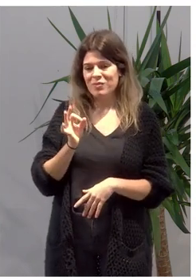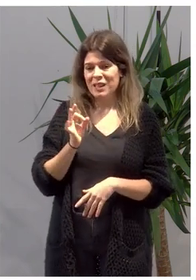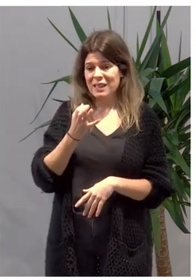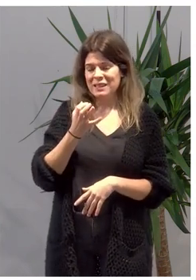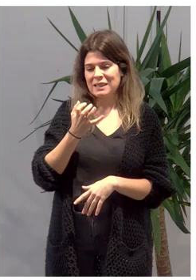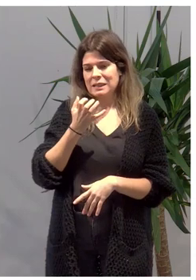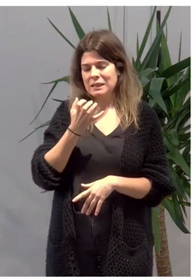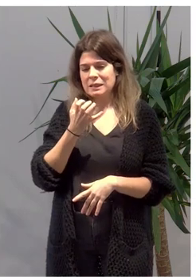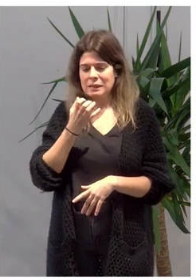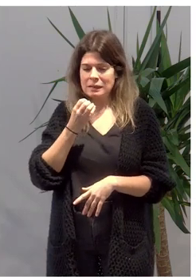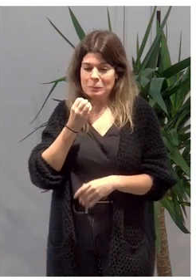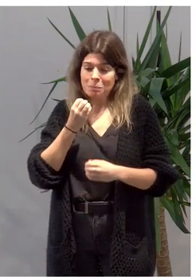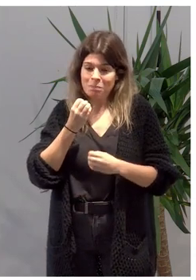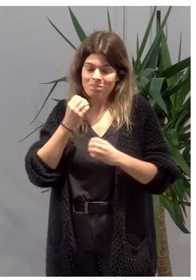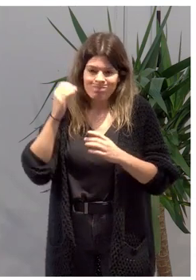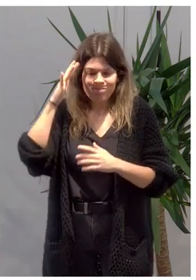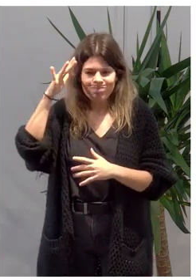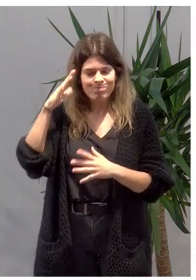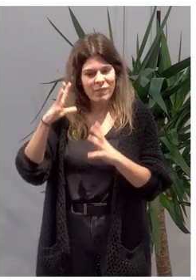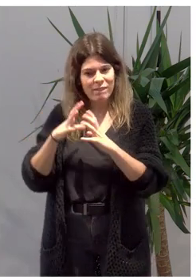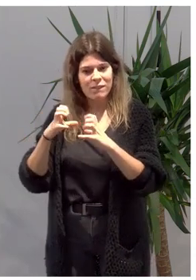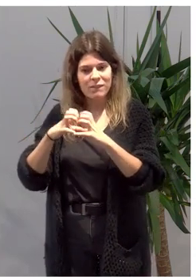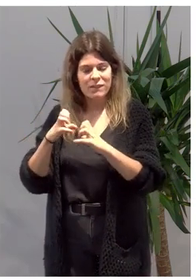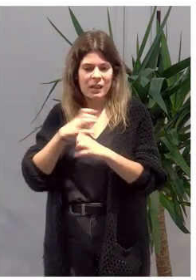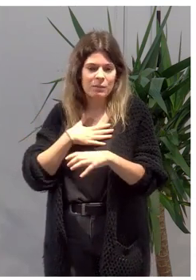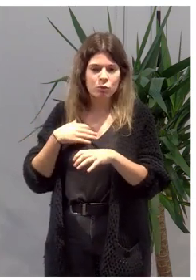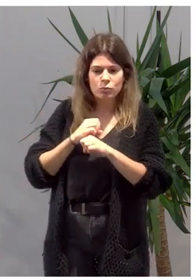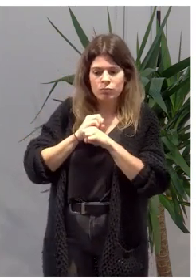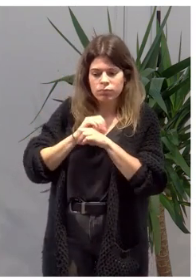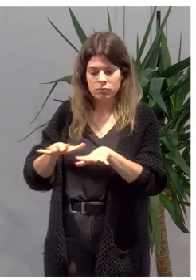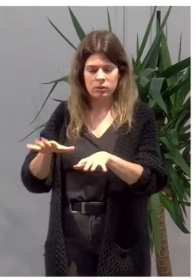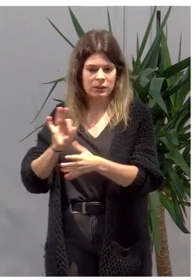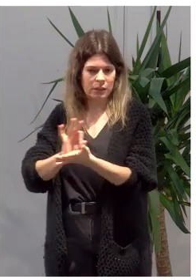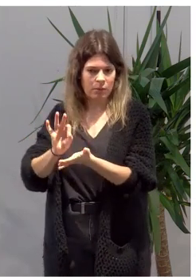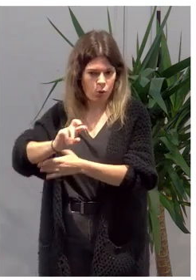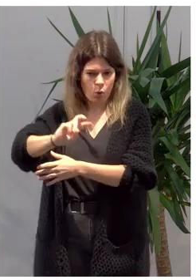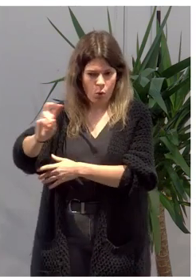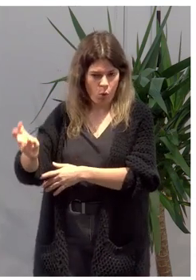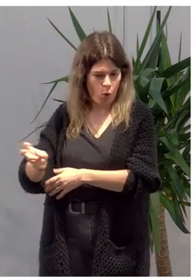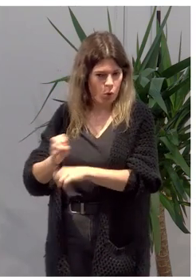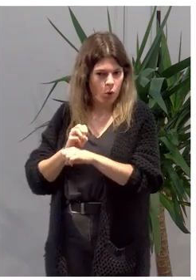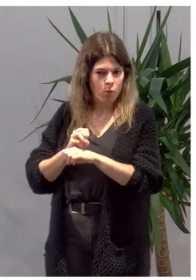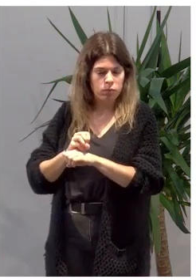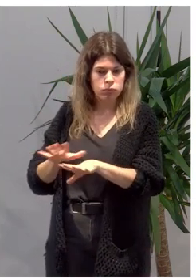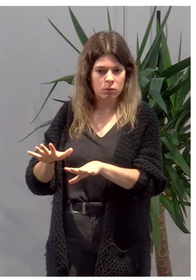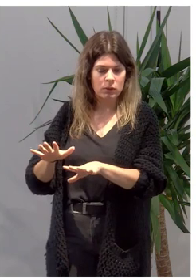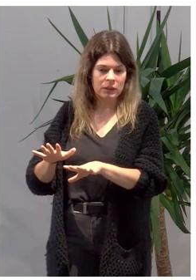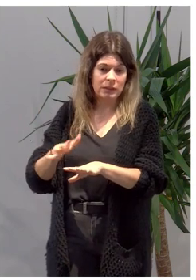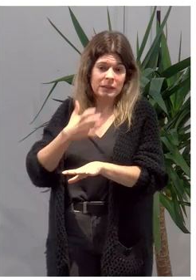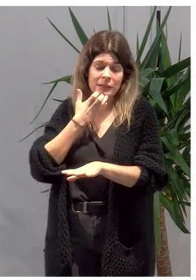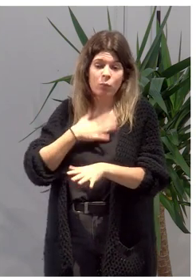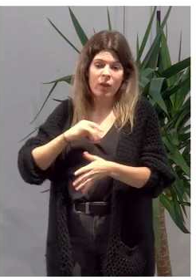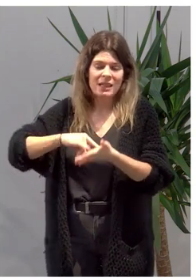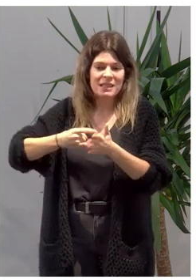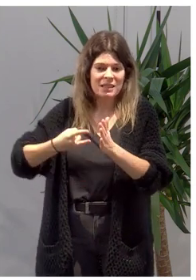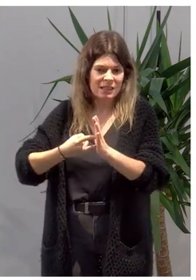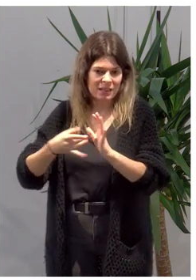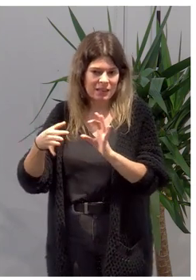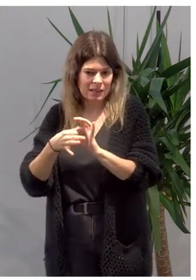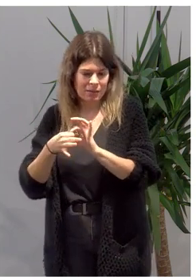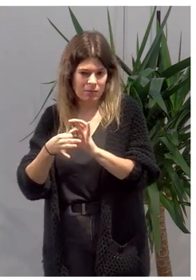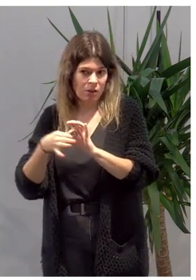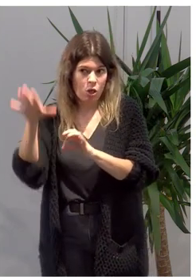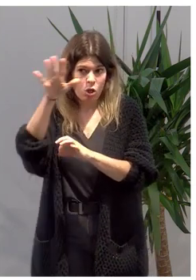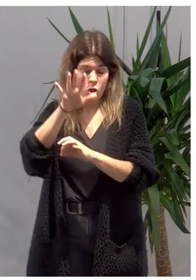deseable y necesario que lo pudiéramos extender a otros servicios y, desde luego, que pudiera sistematizarse en todas las zonas de la